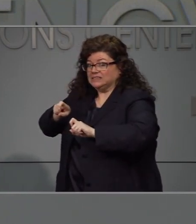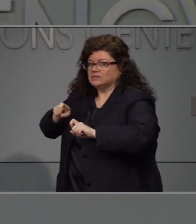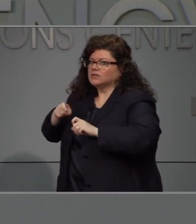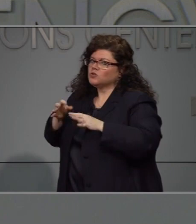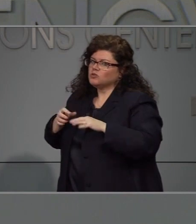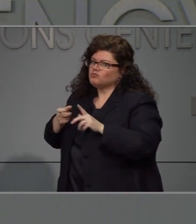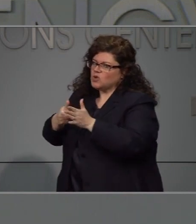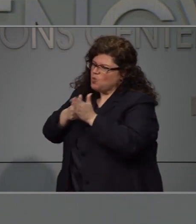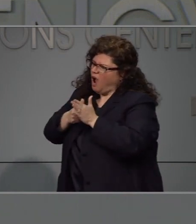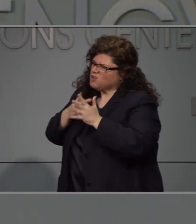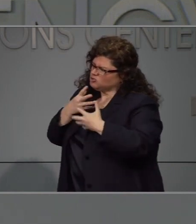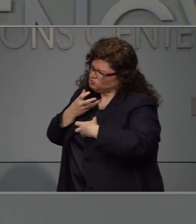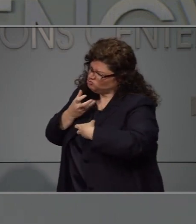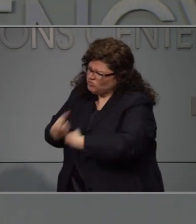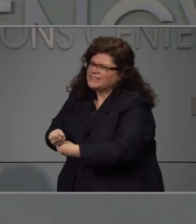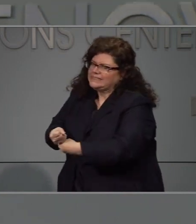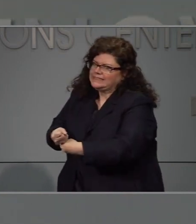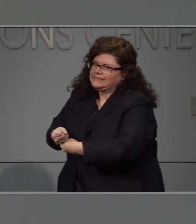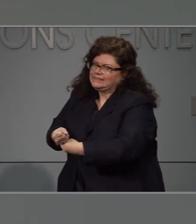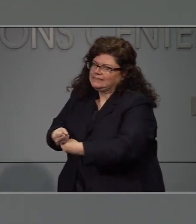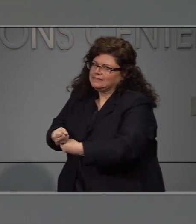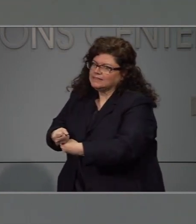confianza y esto es muy importante. Gracias.